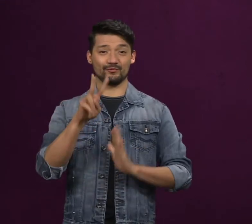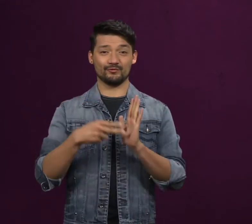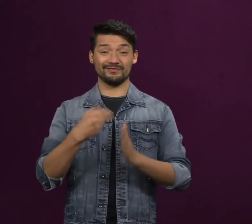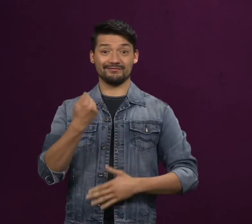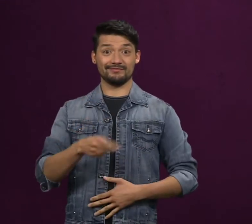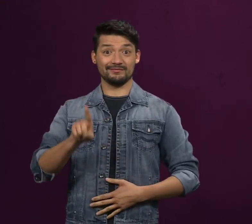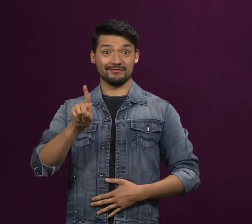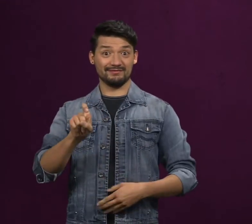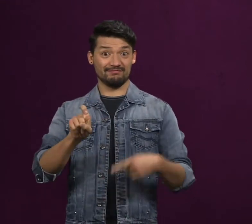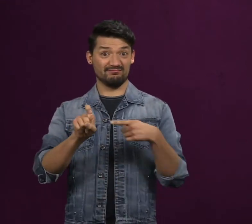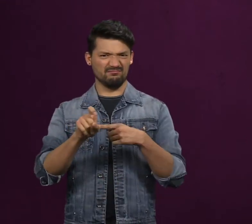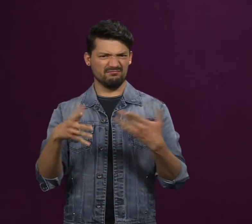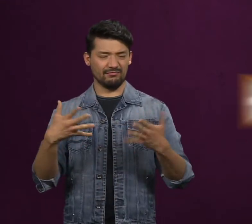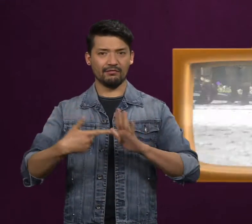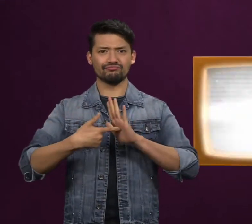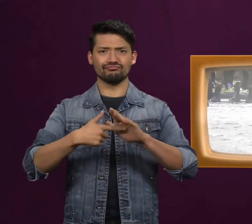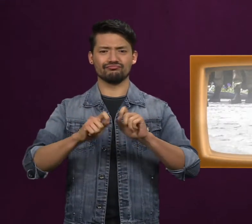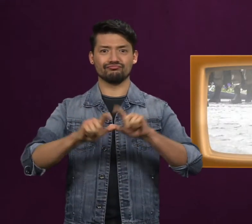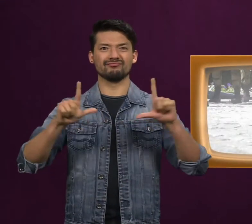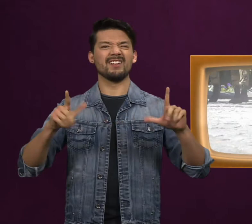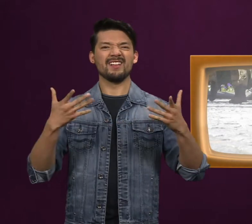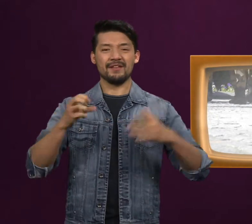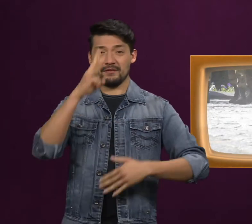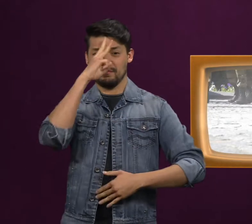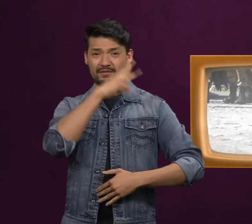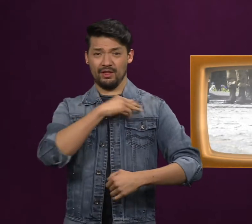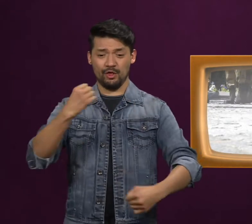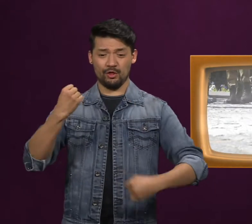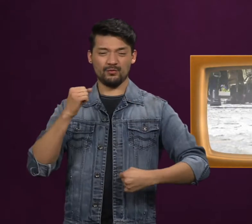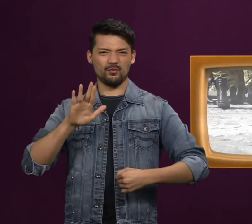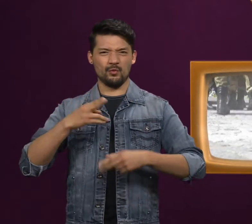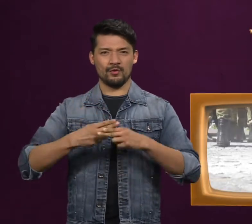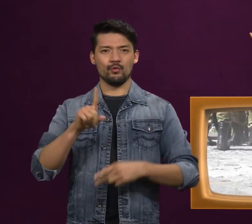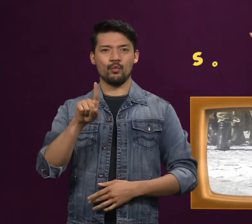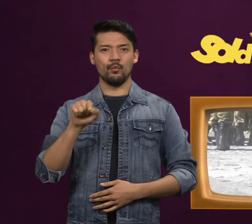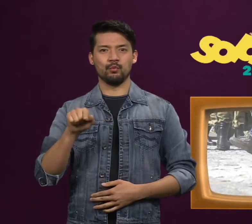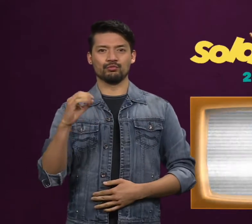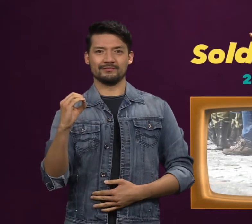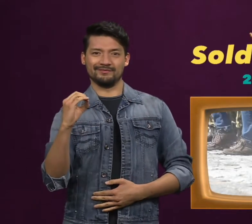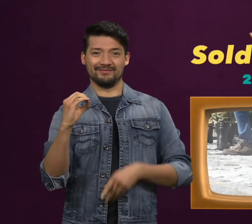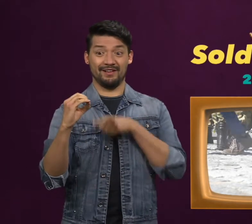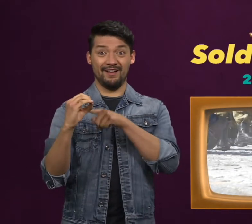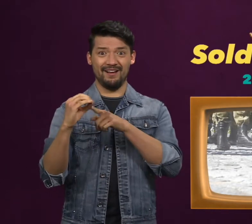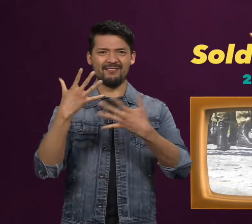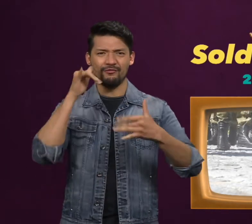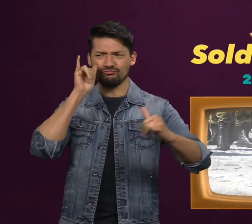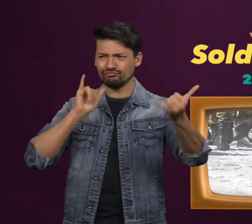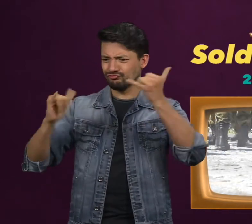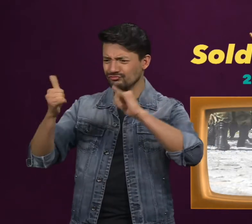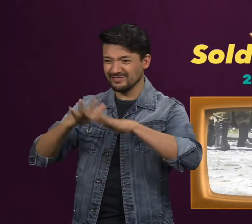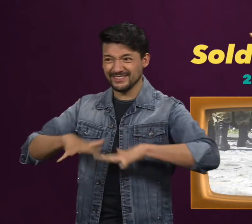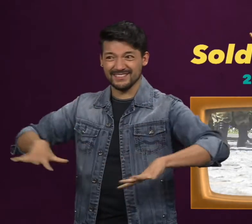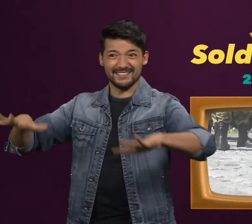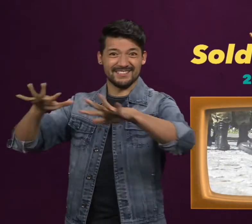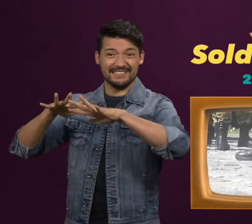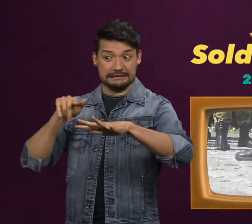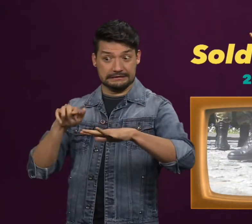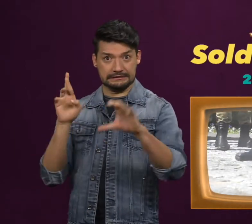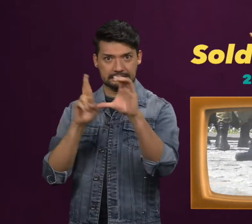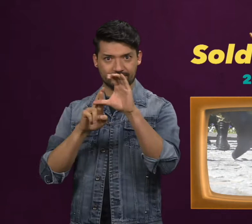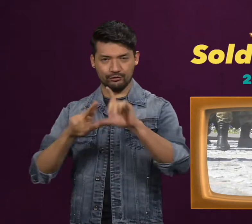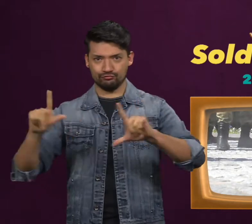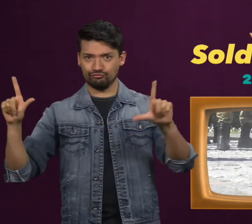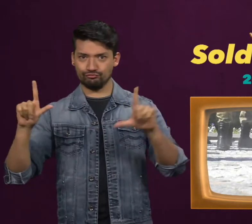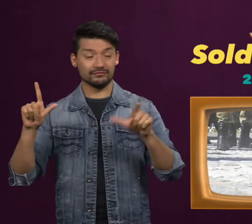Y en el año 2017, salió al aire en los televisores colombianos Soldados 1.0, un reality